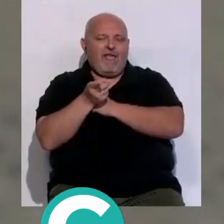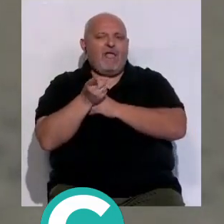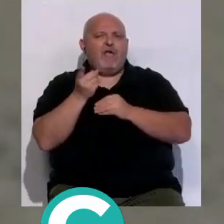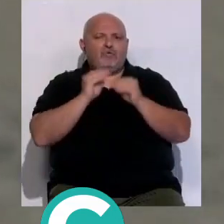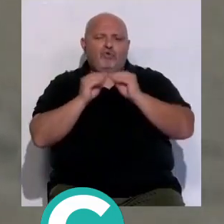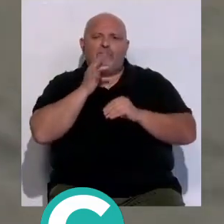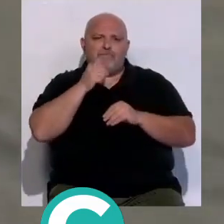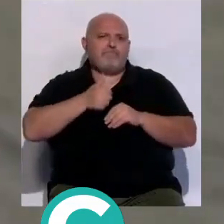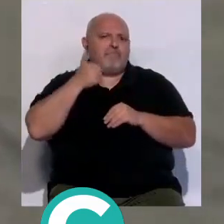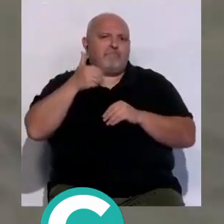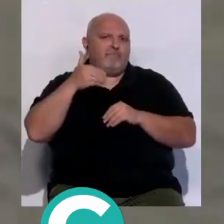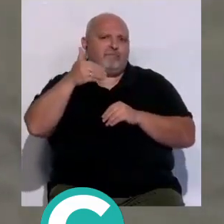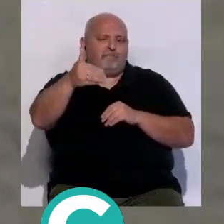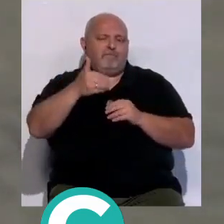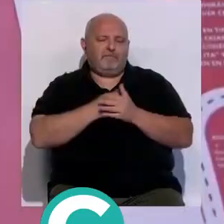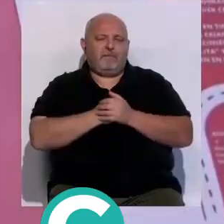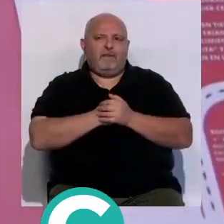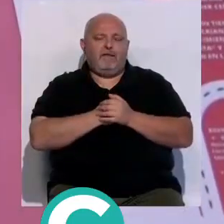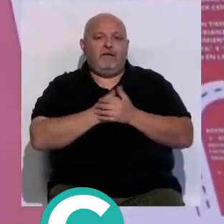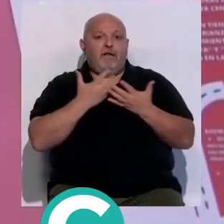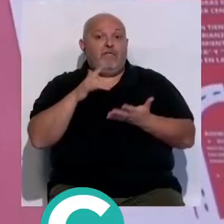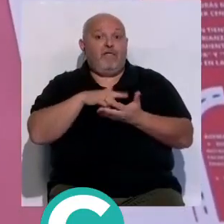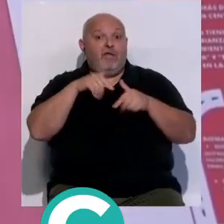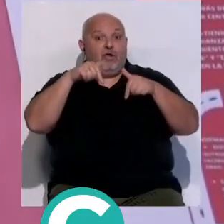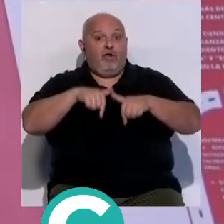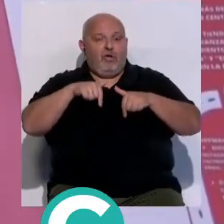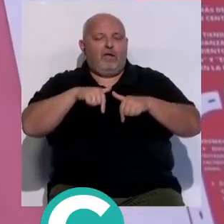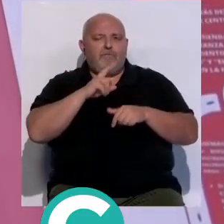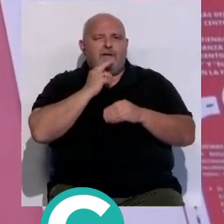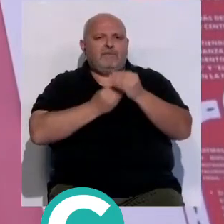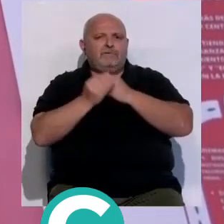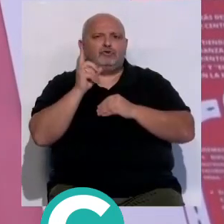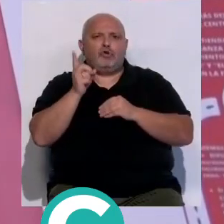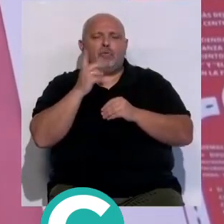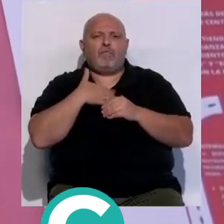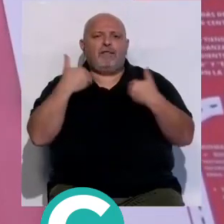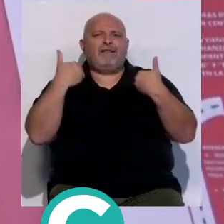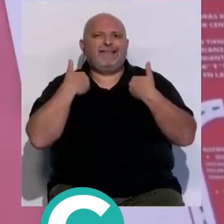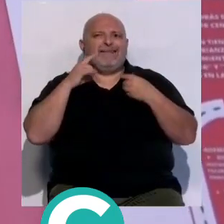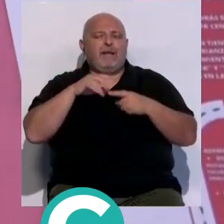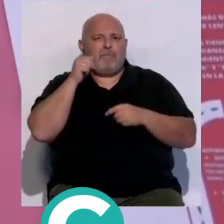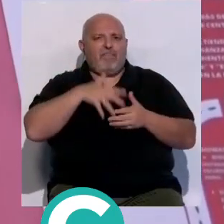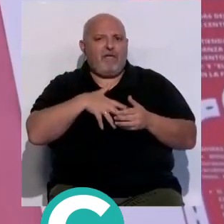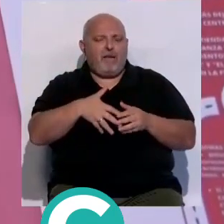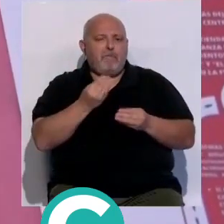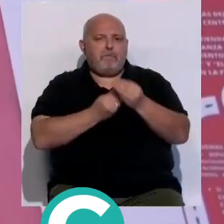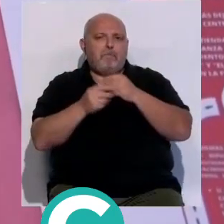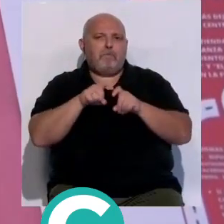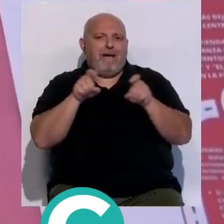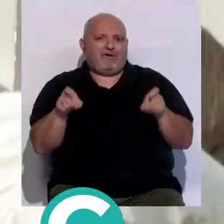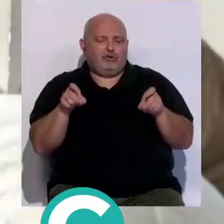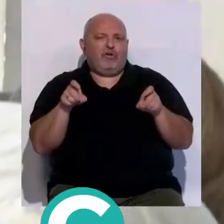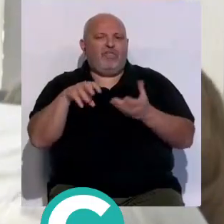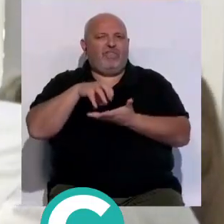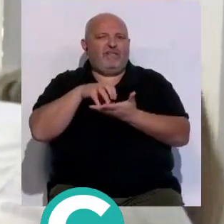solucionar para el futuro de la profesión A día de hoy las matronas solo pueden encargarse del embarazo parto y puerperio